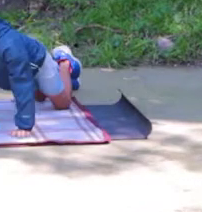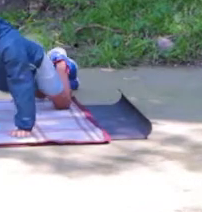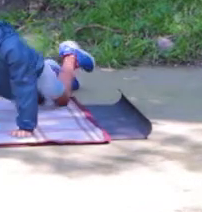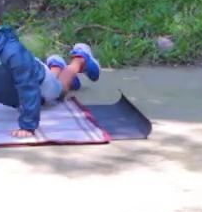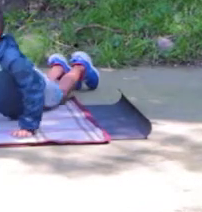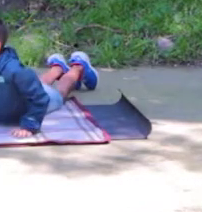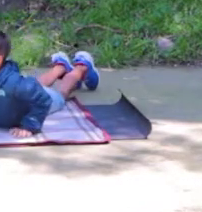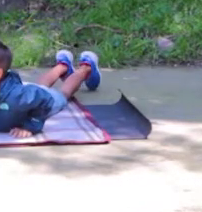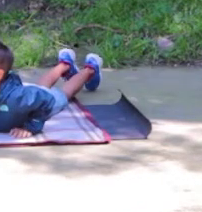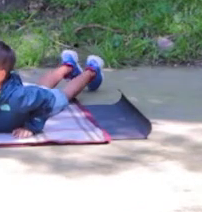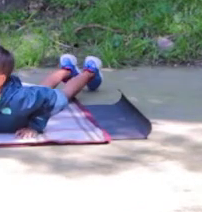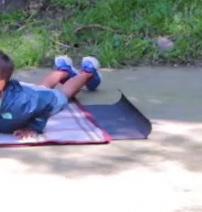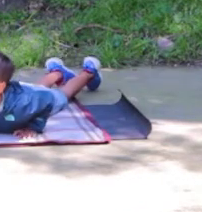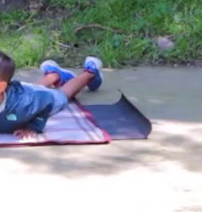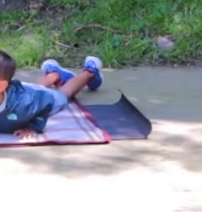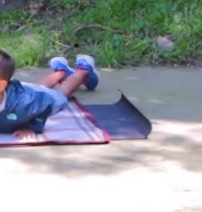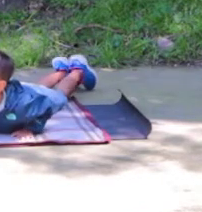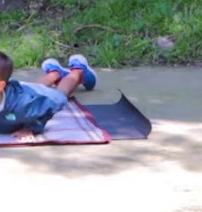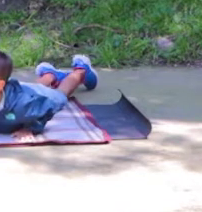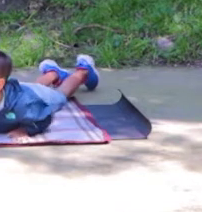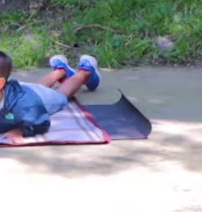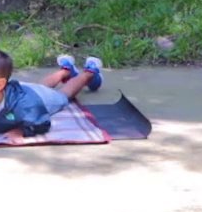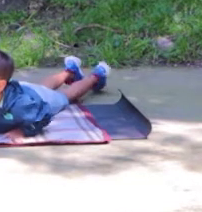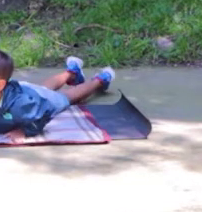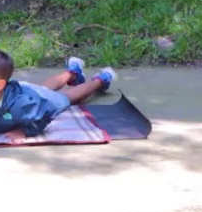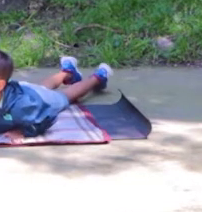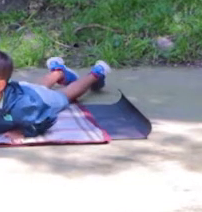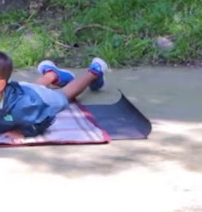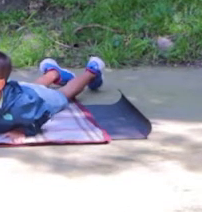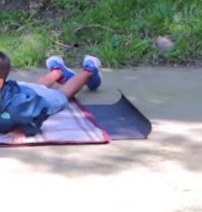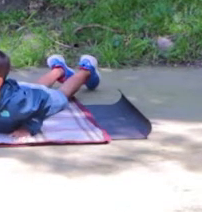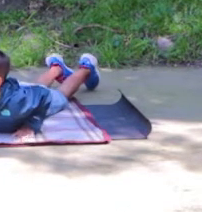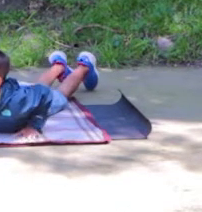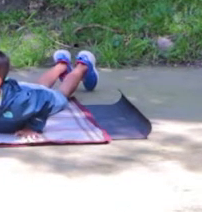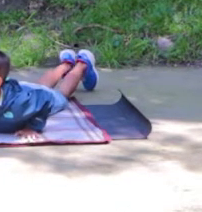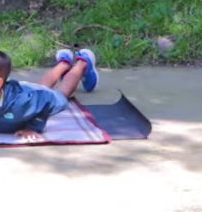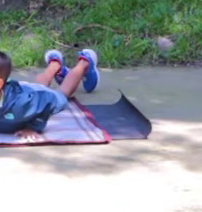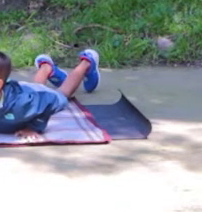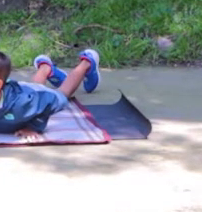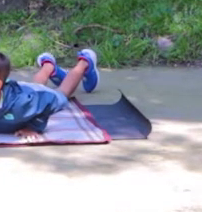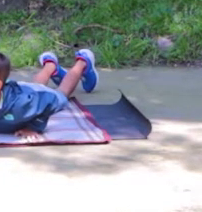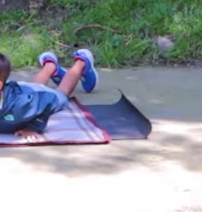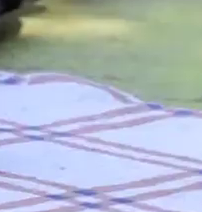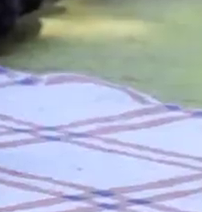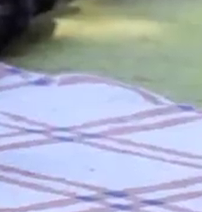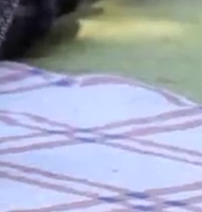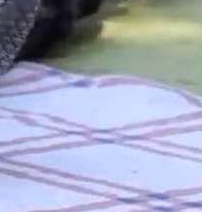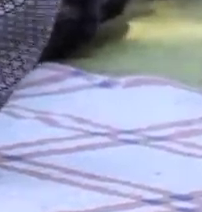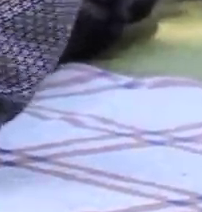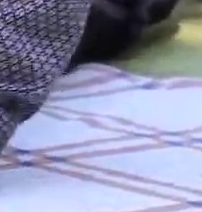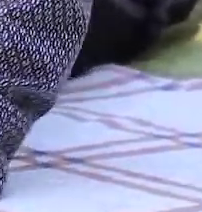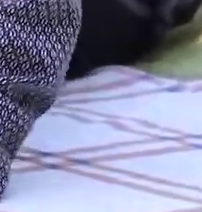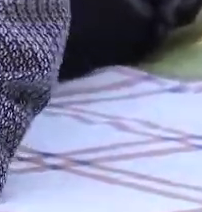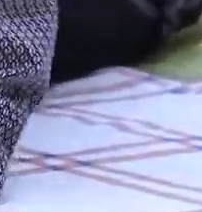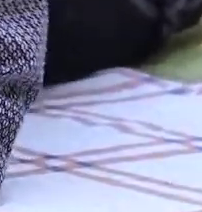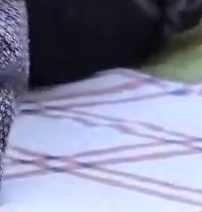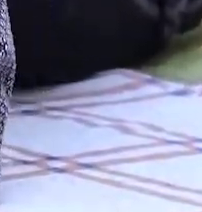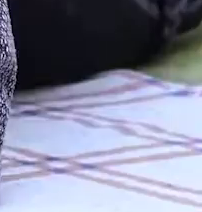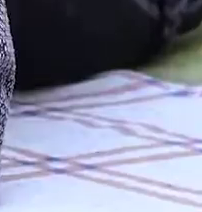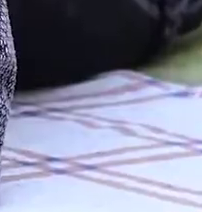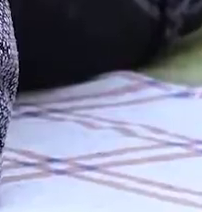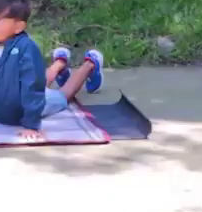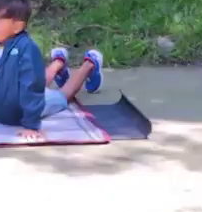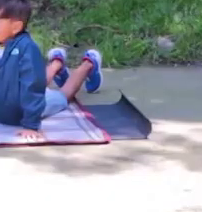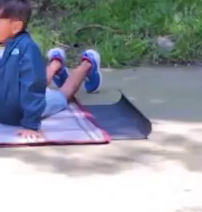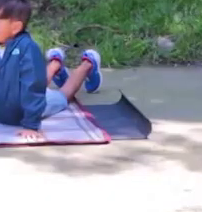vamos a poner nuestras manos en la forma lateral y lo único que vamos a hacer es levantar la